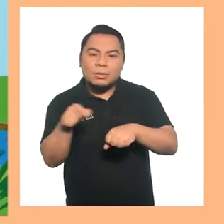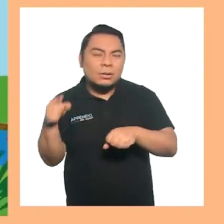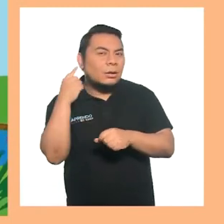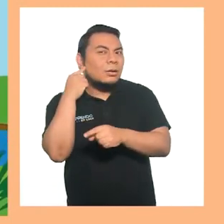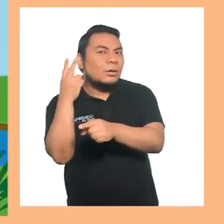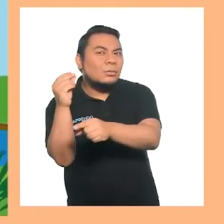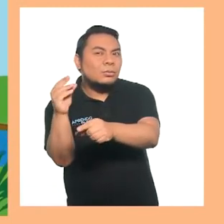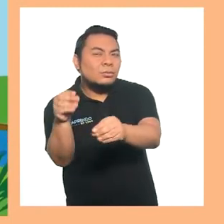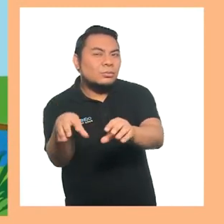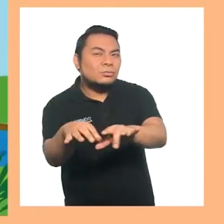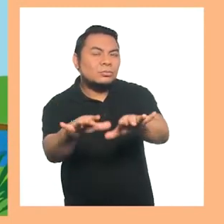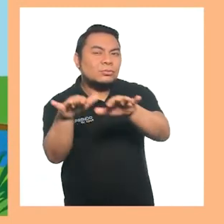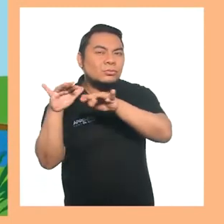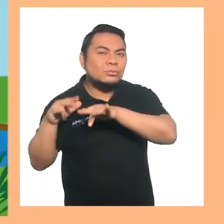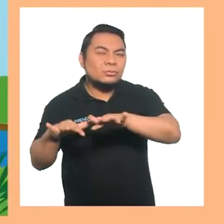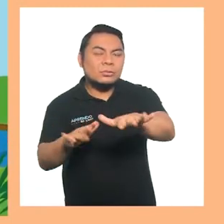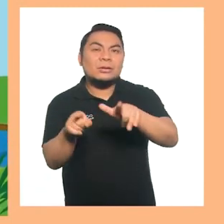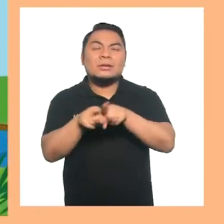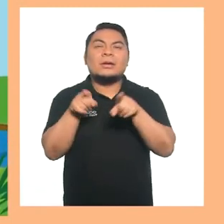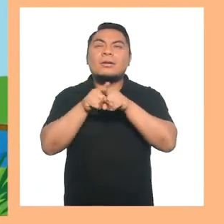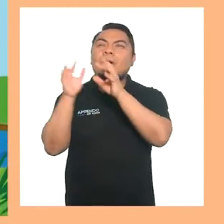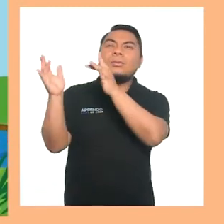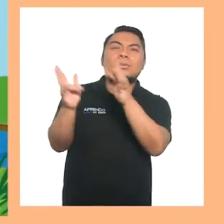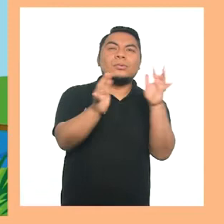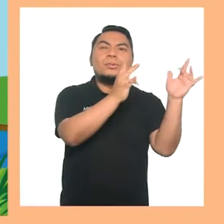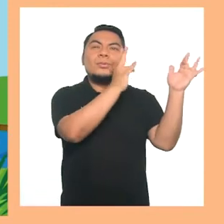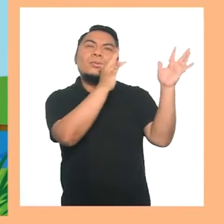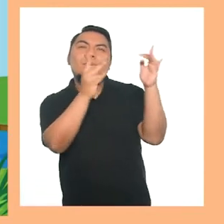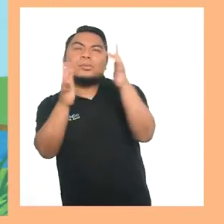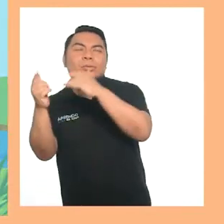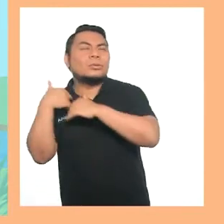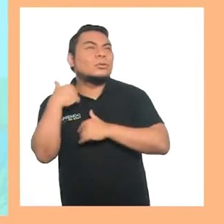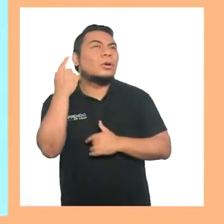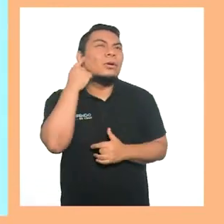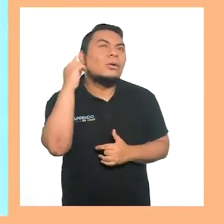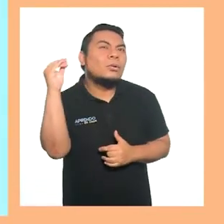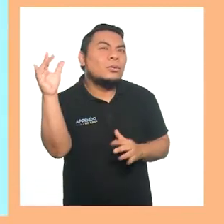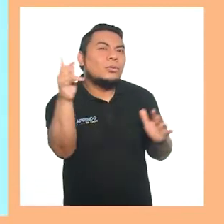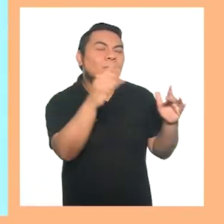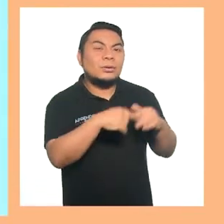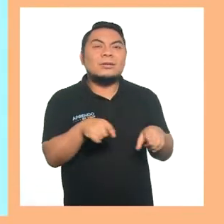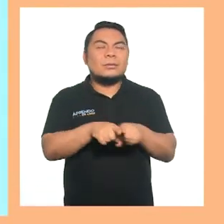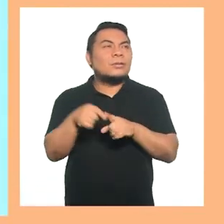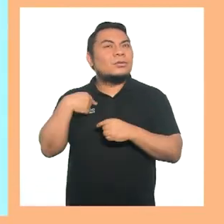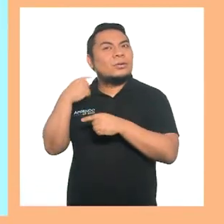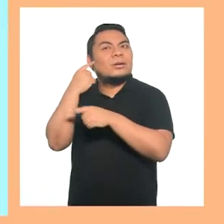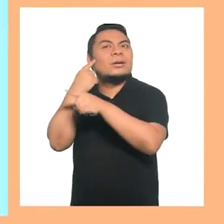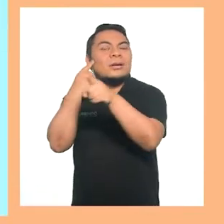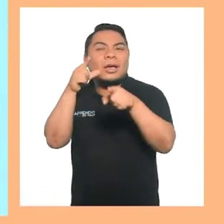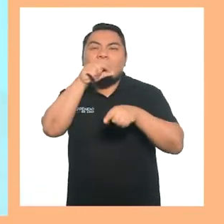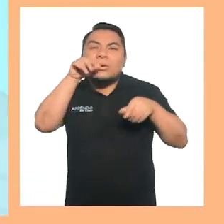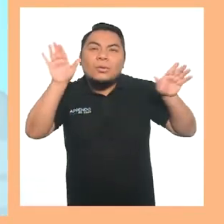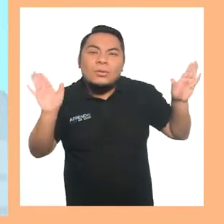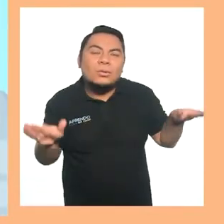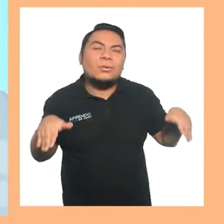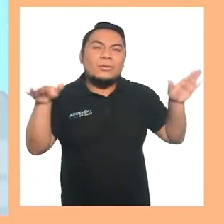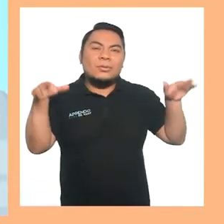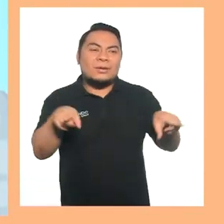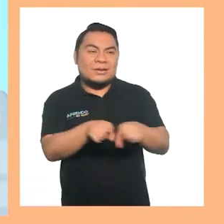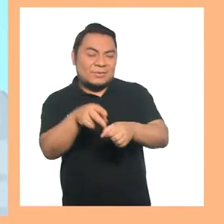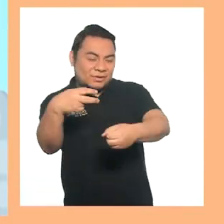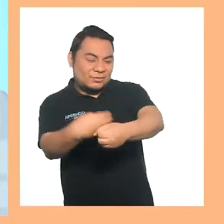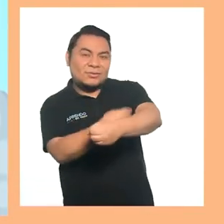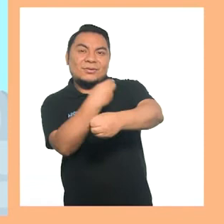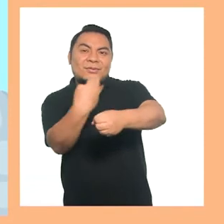El silbido del viento en las retamas. El canto de las palomas. A las